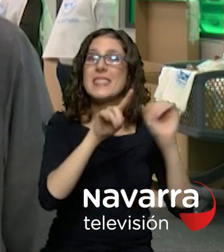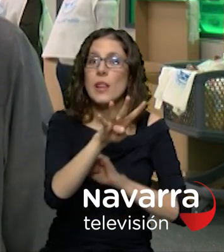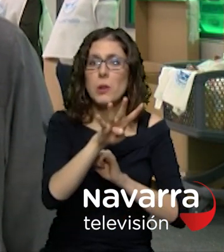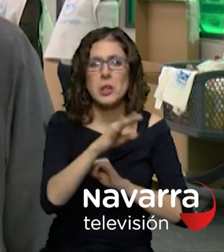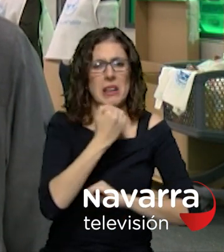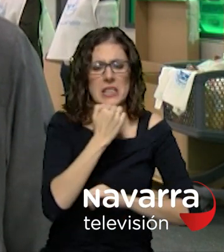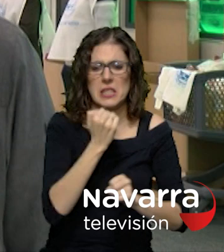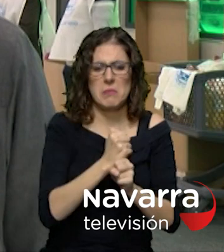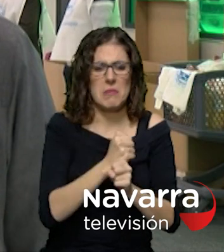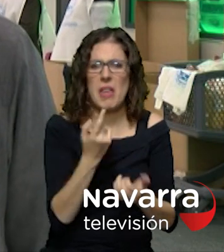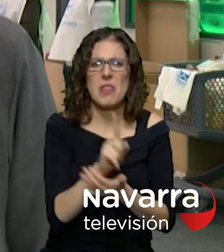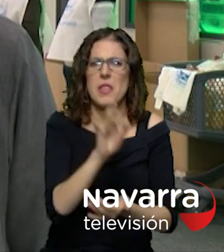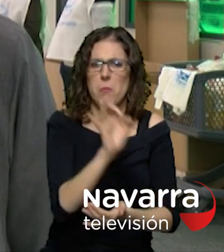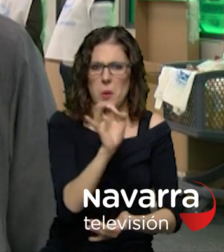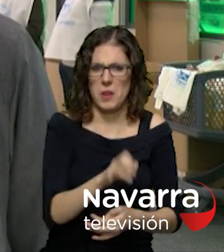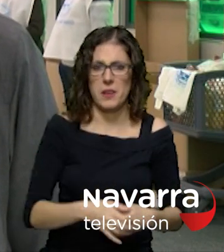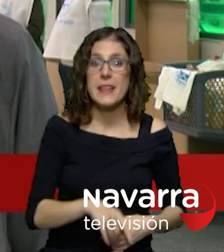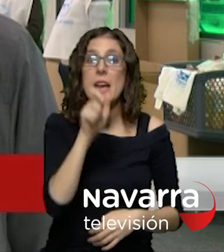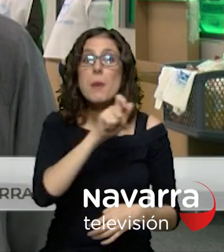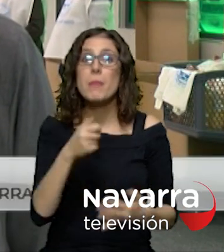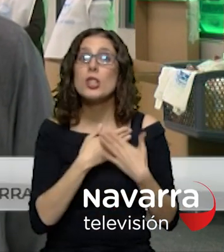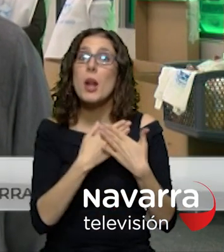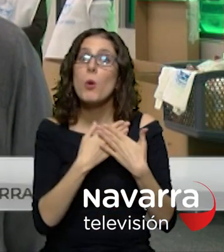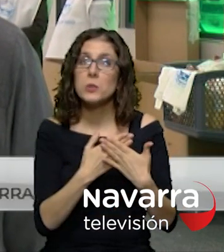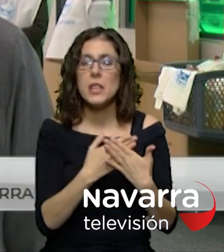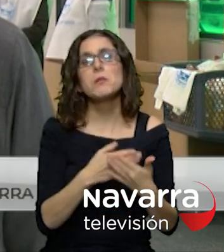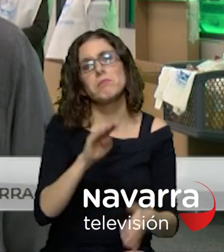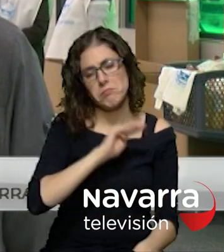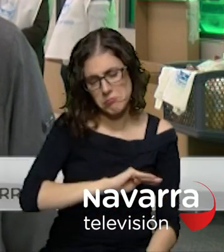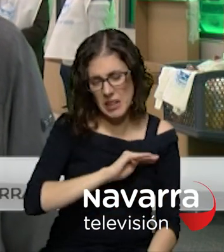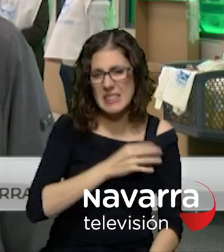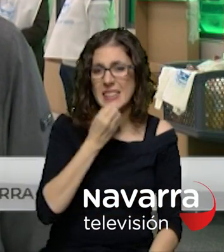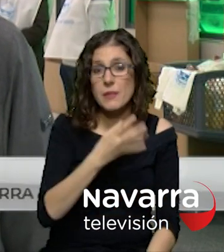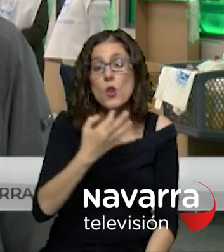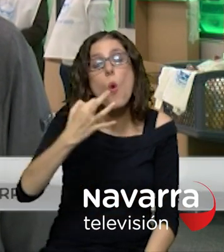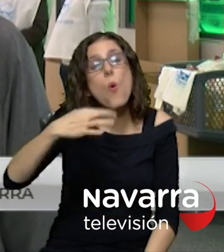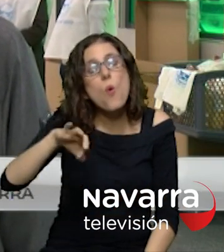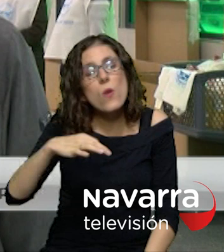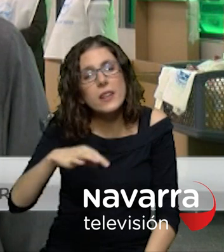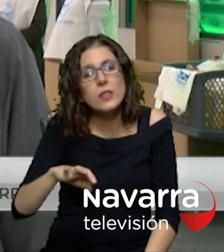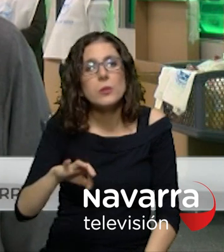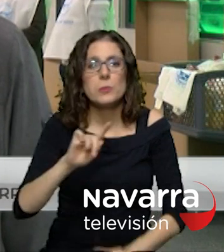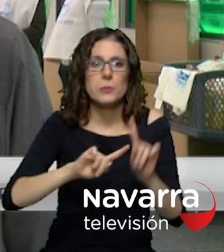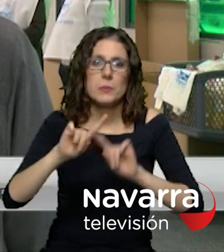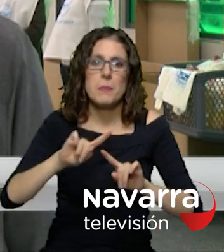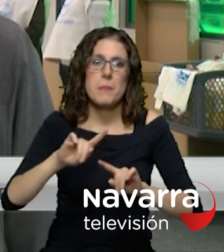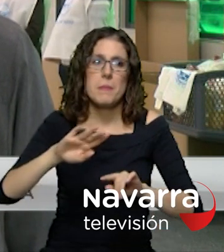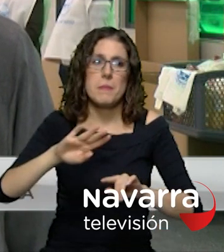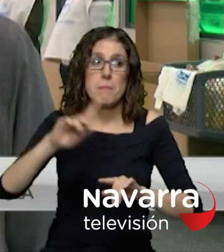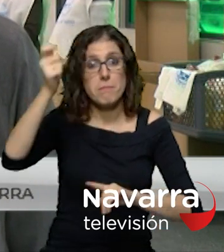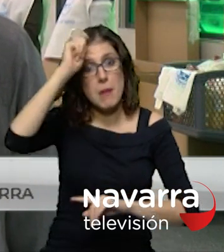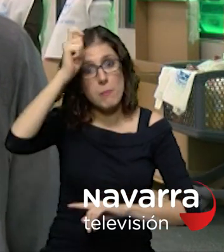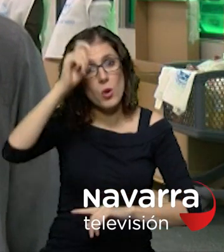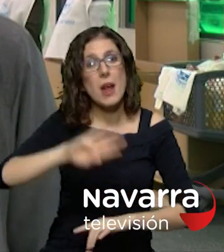en cuanto al número de voluntarios estaríamos bastante bien lo único que nos quedaría en pamplona para mañana nos faltarían como 100